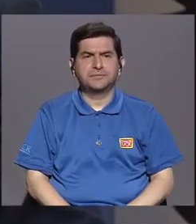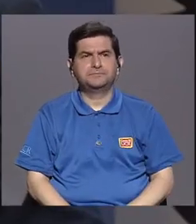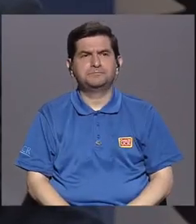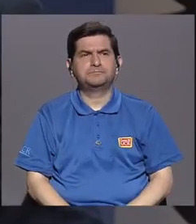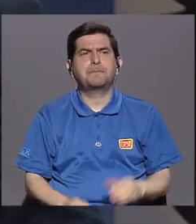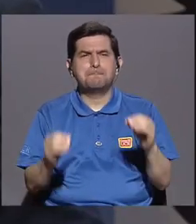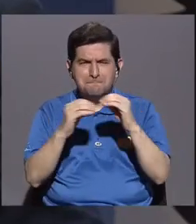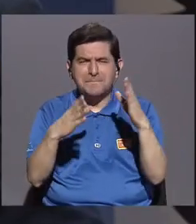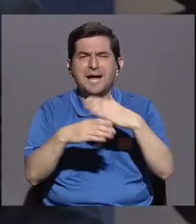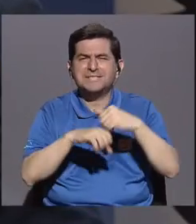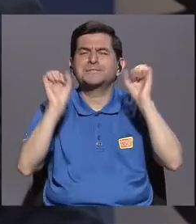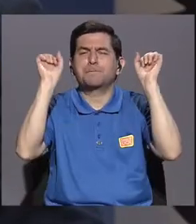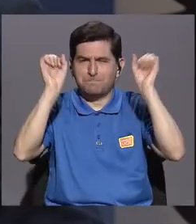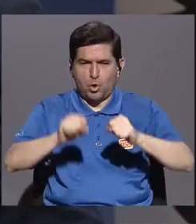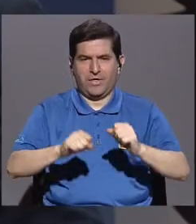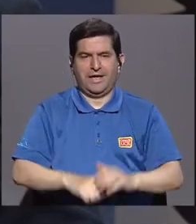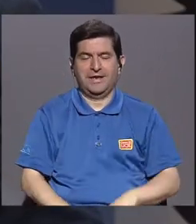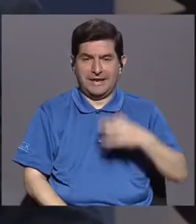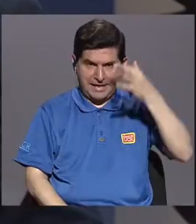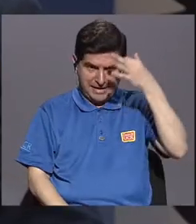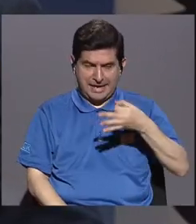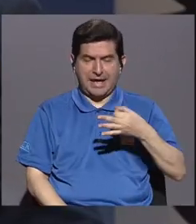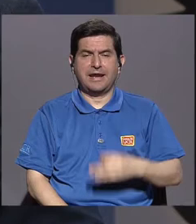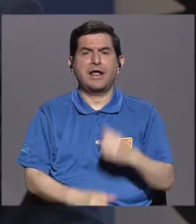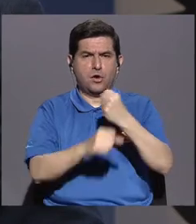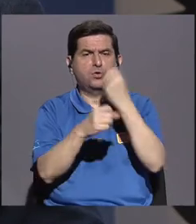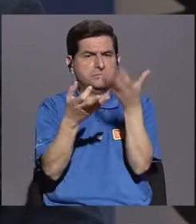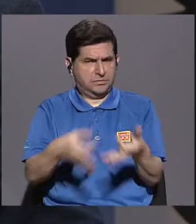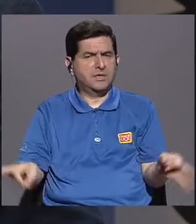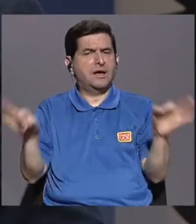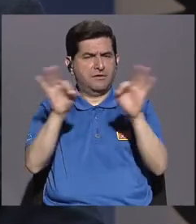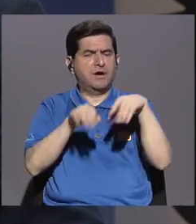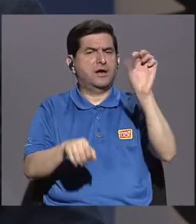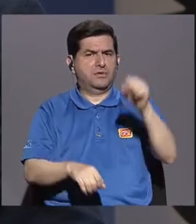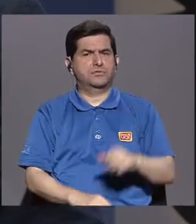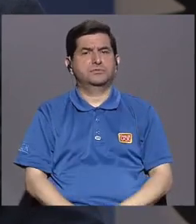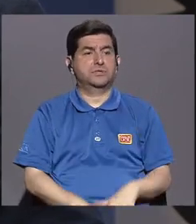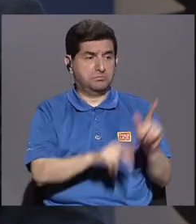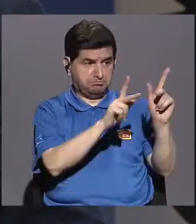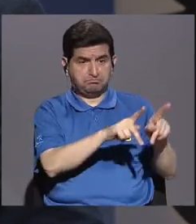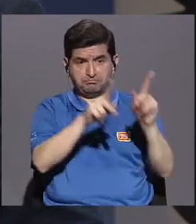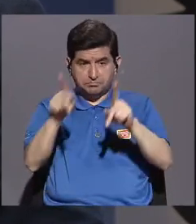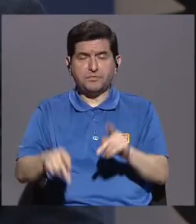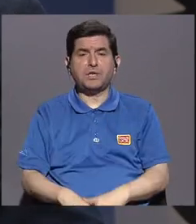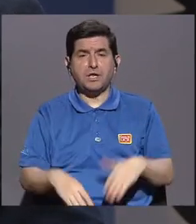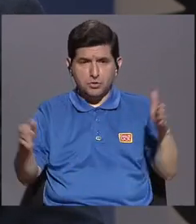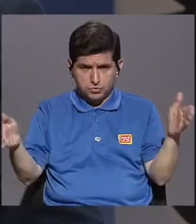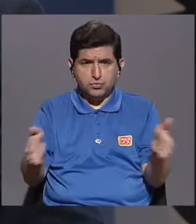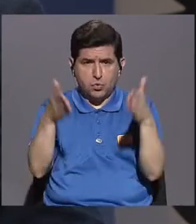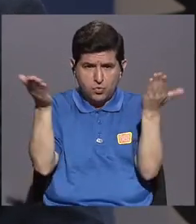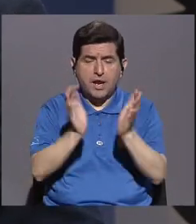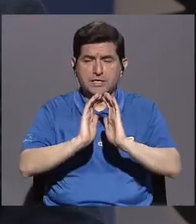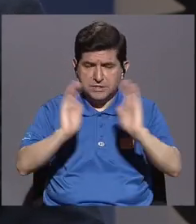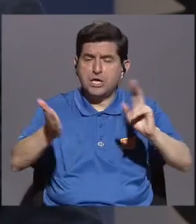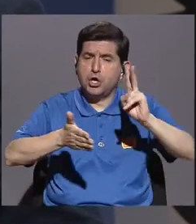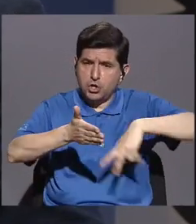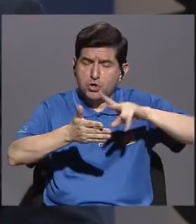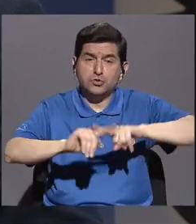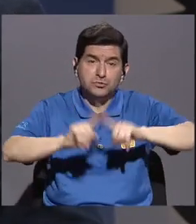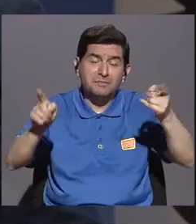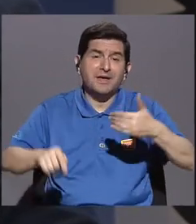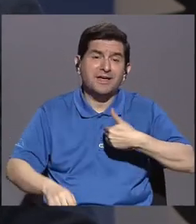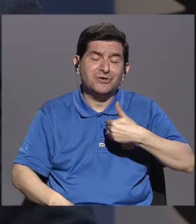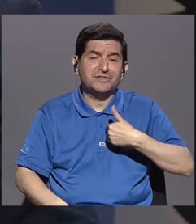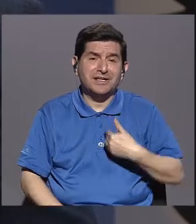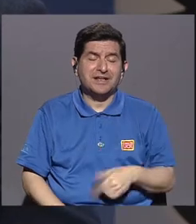hacer más, yo creo que se están haciendo esfuerzos importantes, de que hay gente muy motivada porque los niños lean, pero tenemos